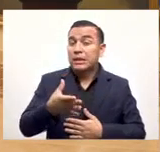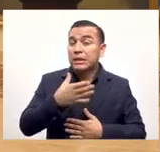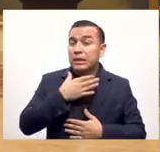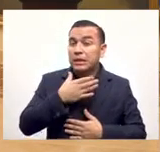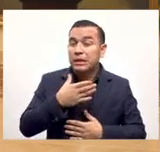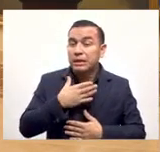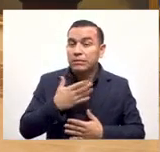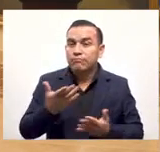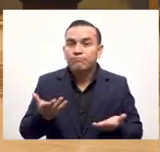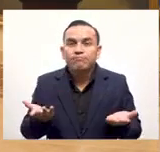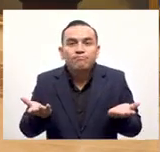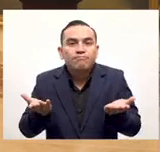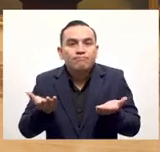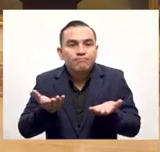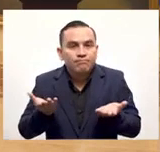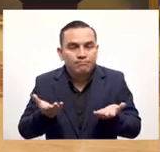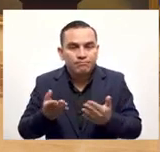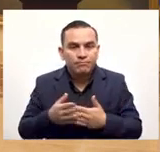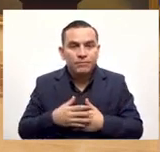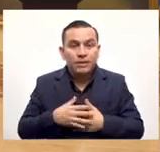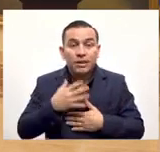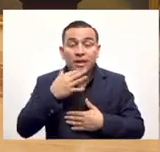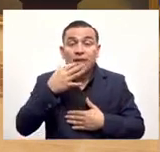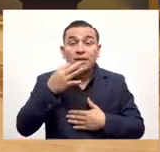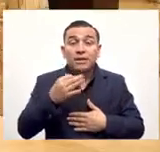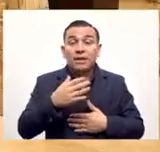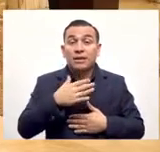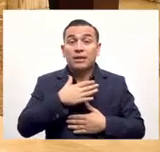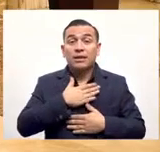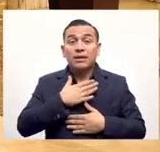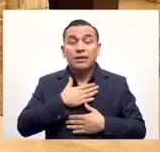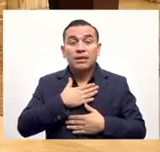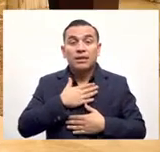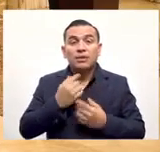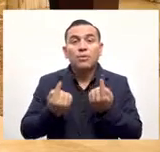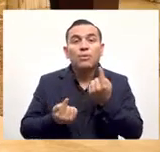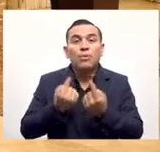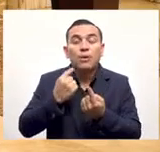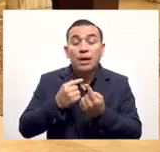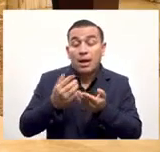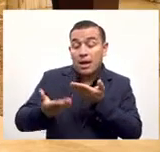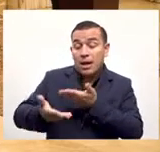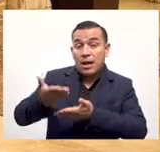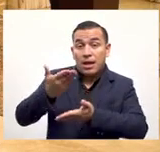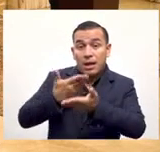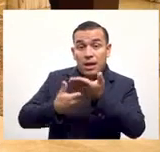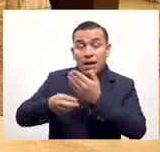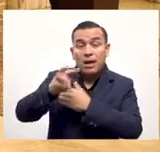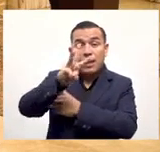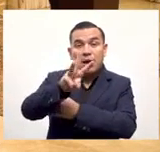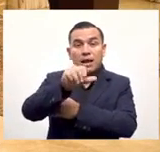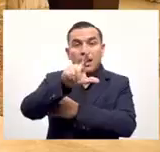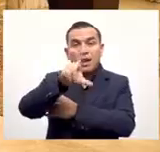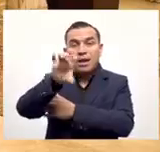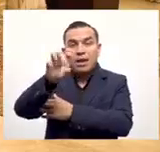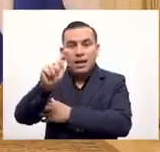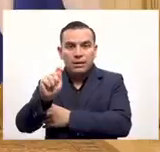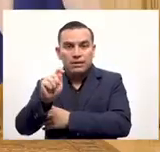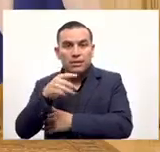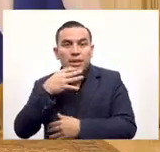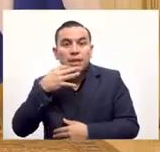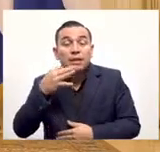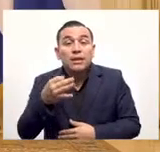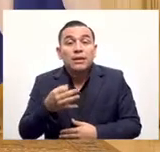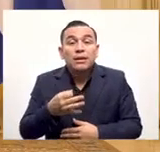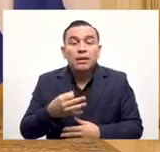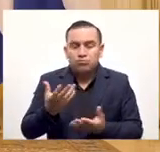qué alguien no lo va a querer y va a tener la posibilidad de hacer transacciones con la wallet si así lo desea